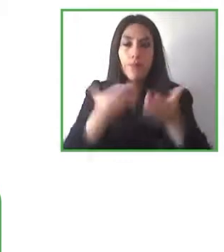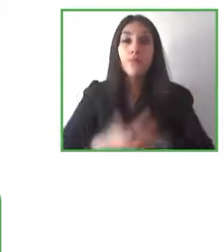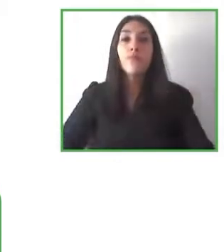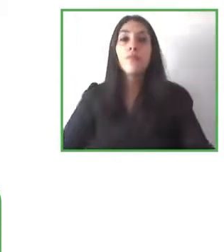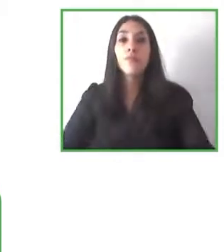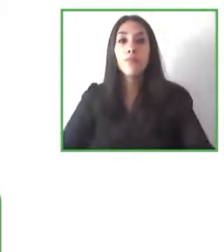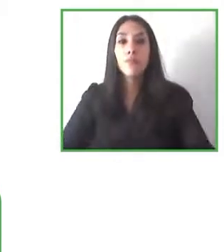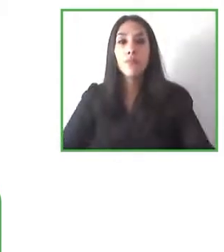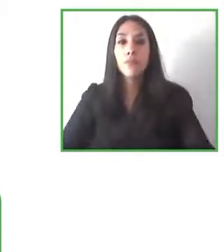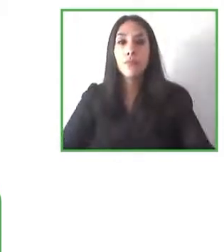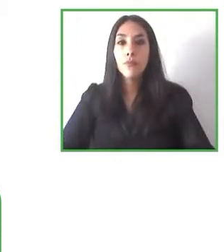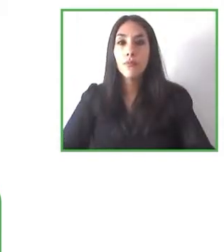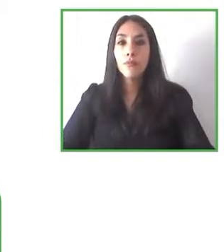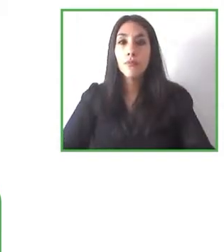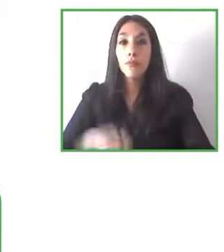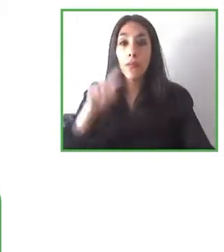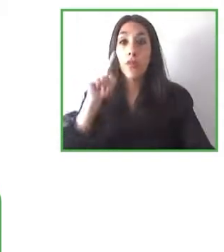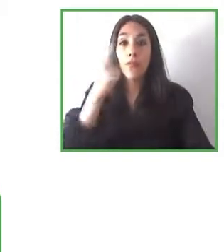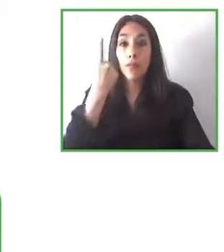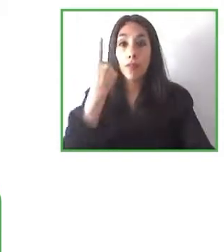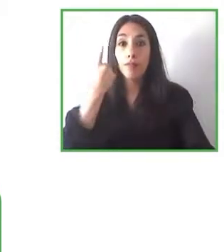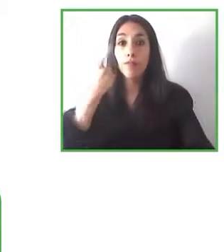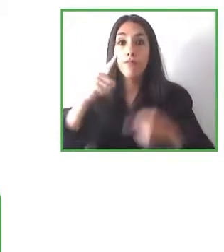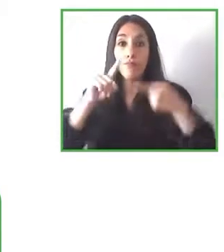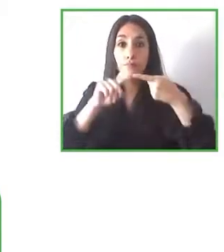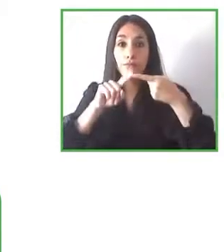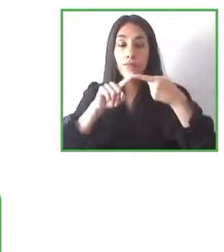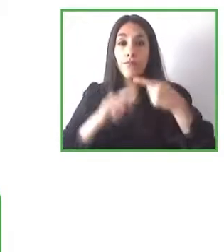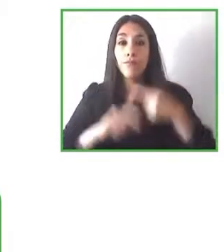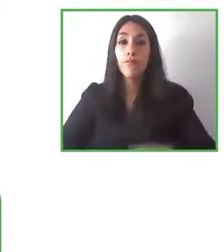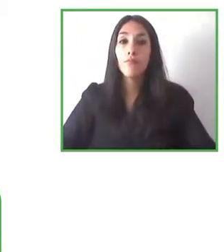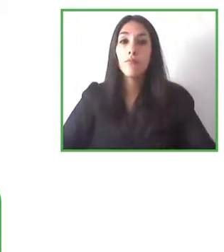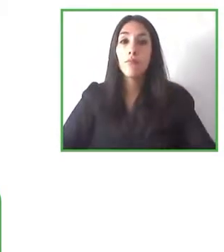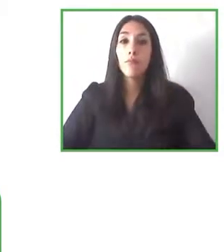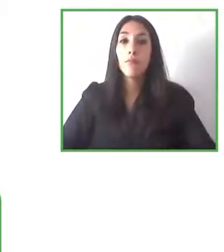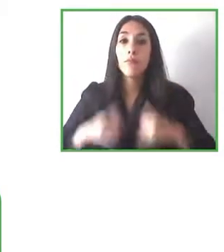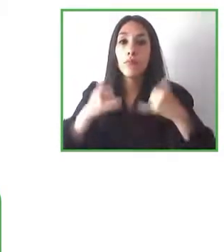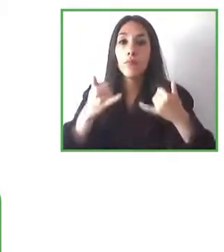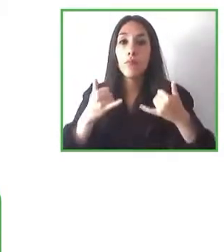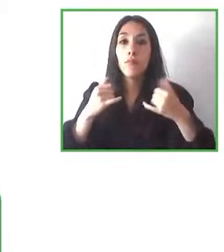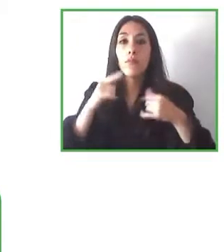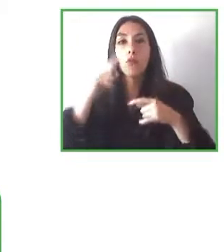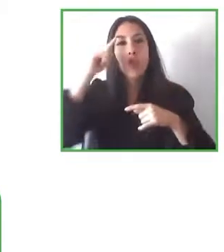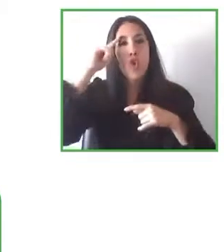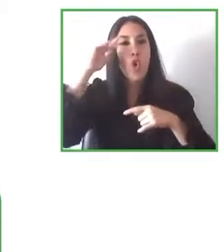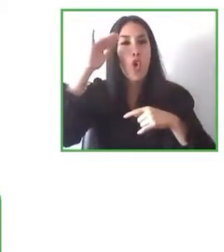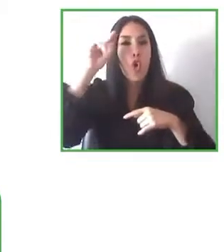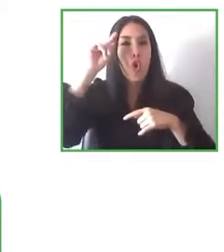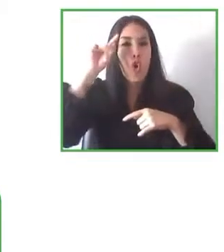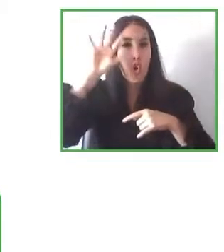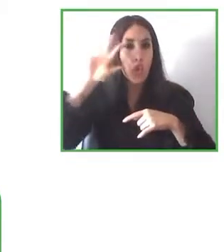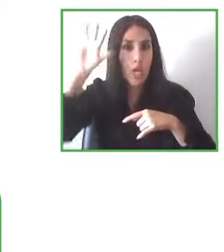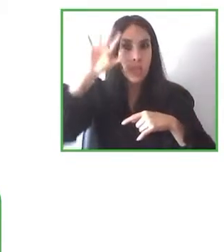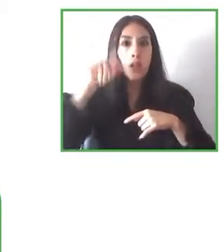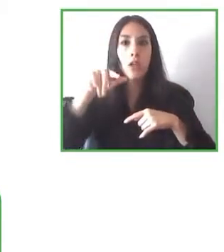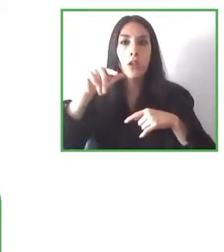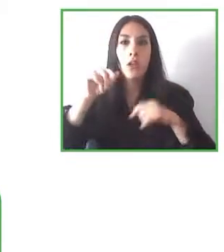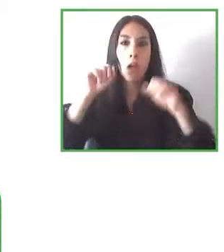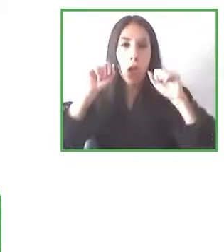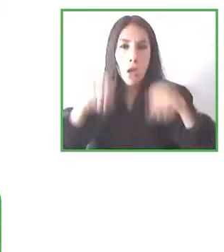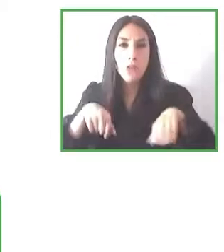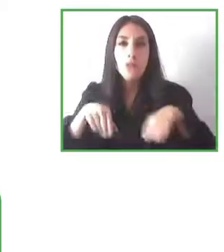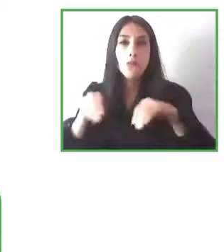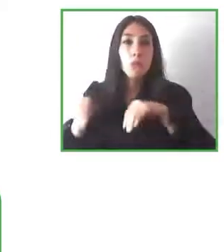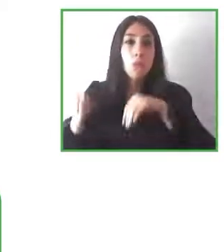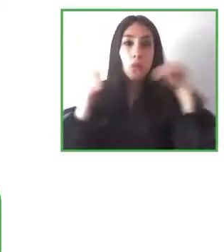primera sería ¿es posible, crees que es posible replicar la metodología de aprendizaje de la mesita a la enseñanza de conocimientos específicos que